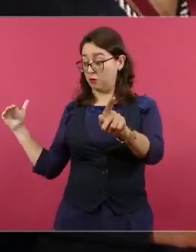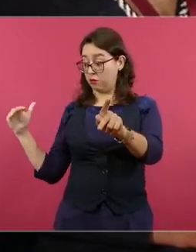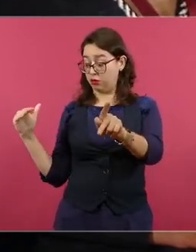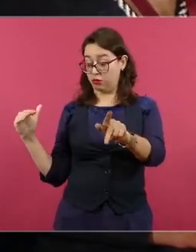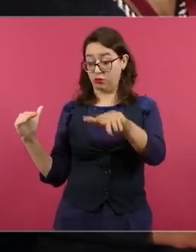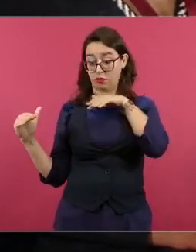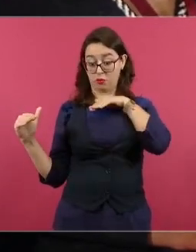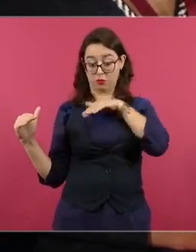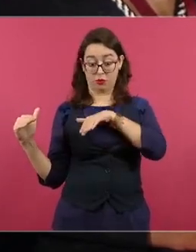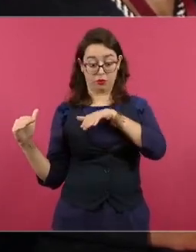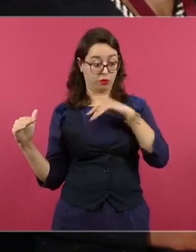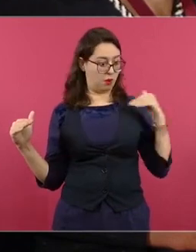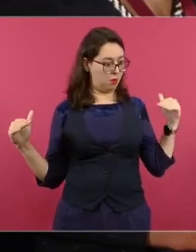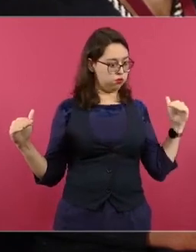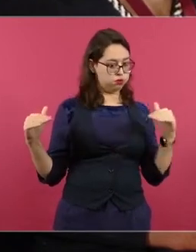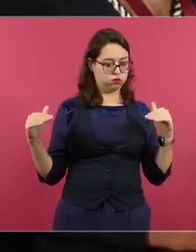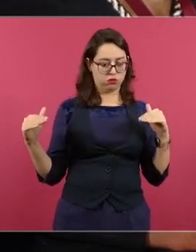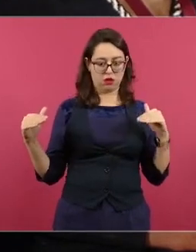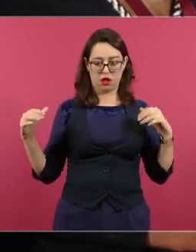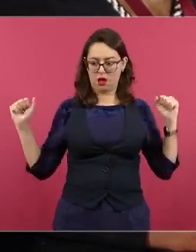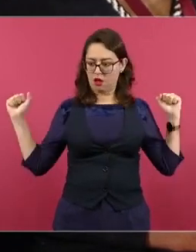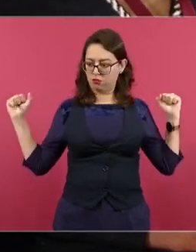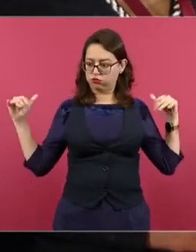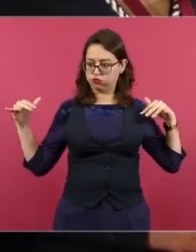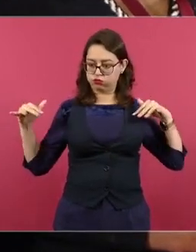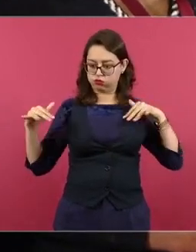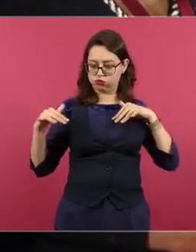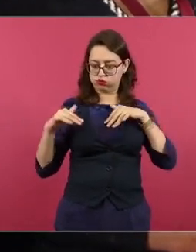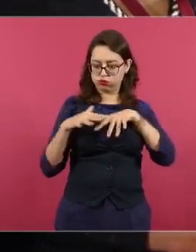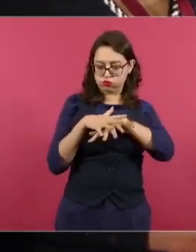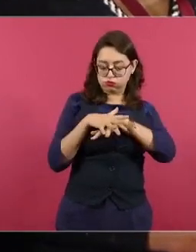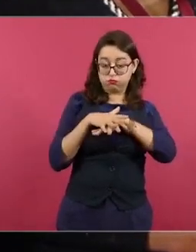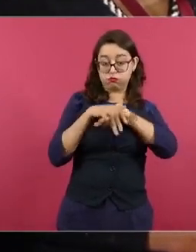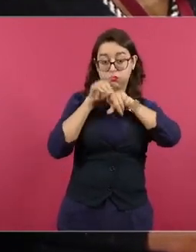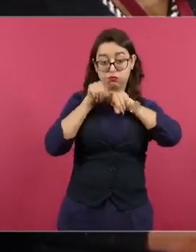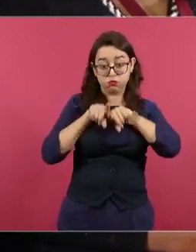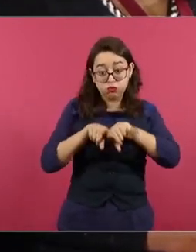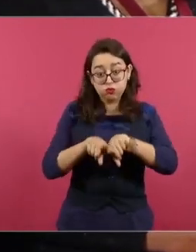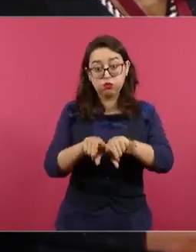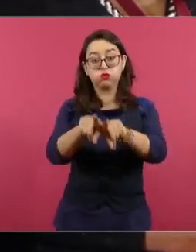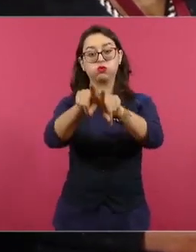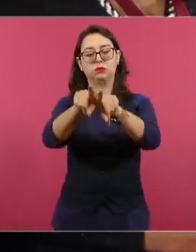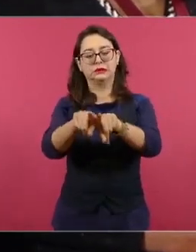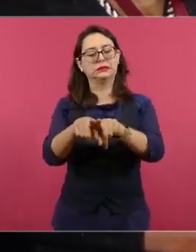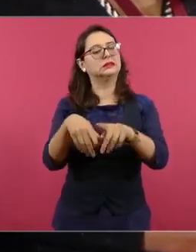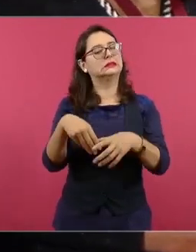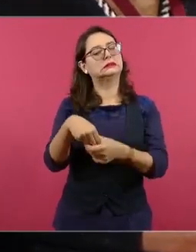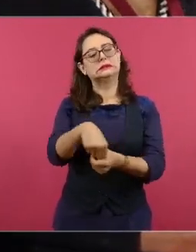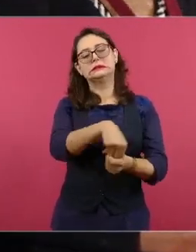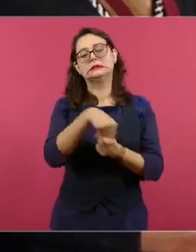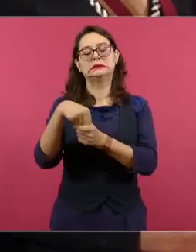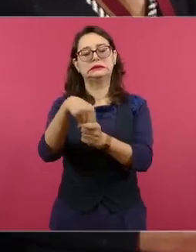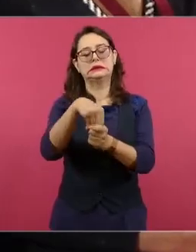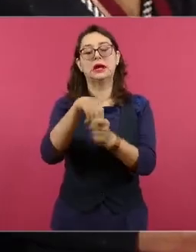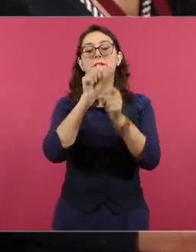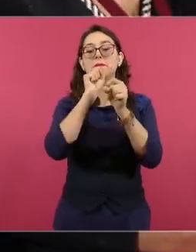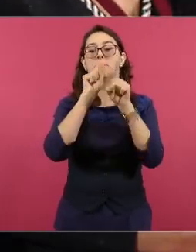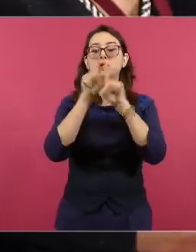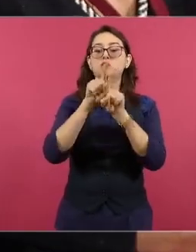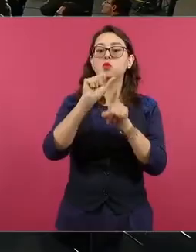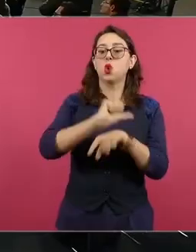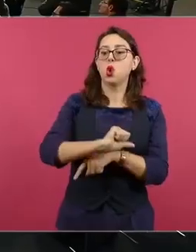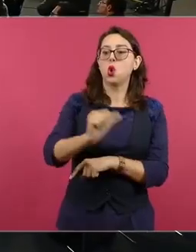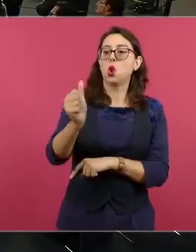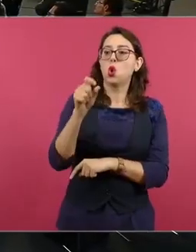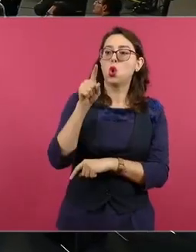Alvarado y la de Córdoba. Un problema similar se presenta en la caseta de Paso del Toro, en la carretera